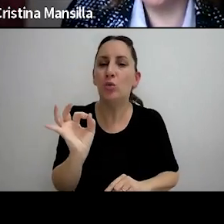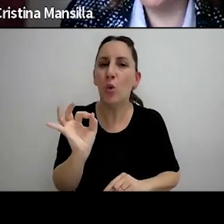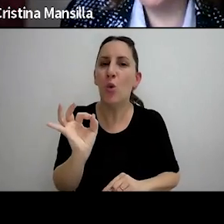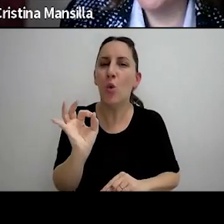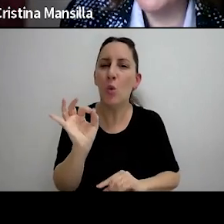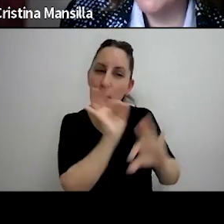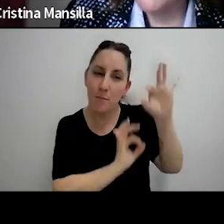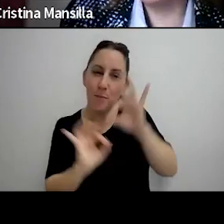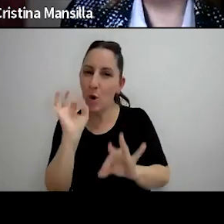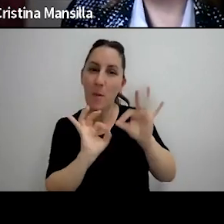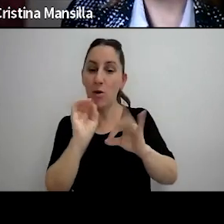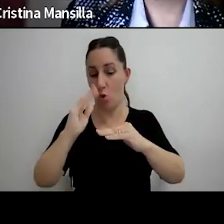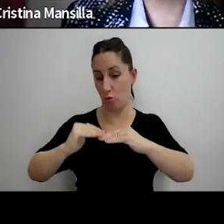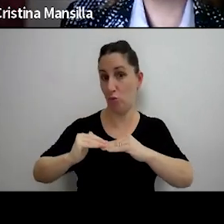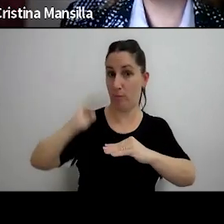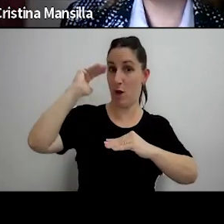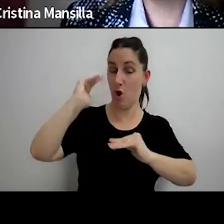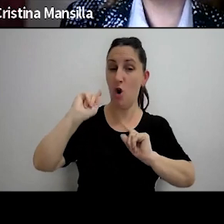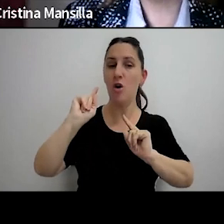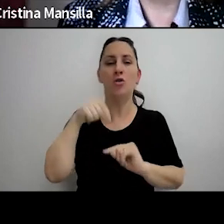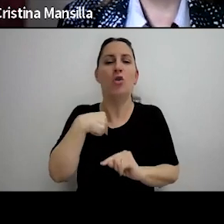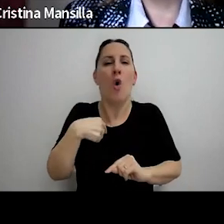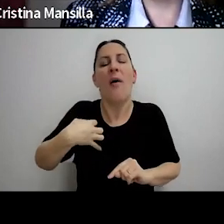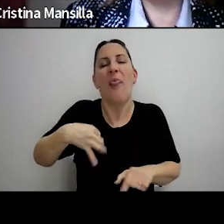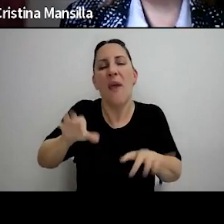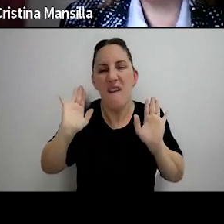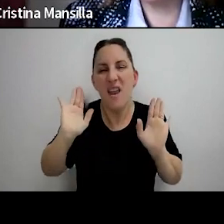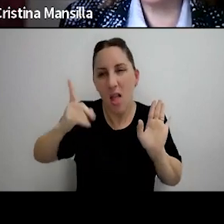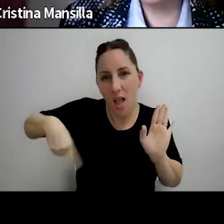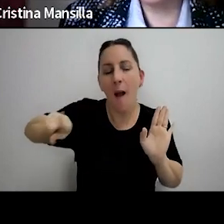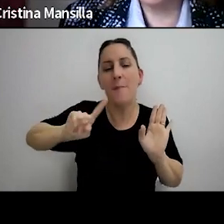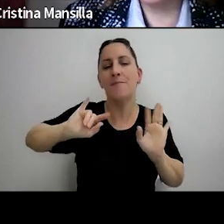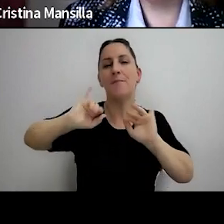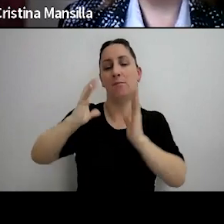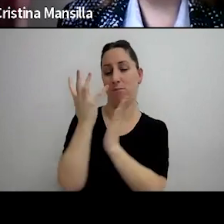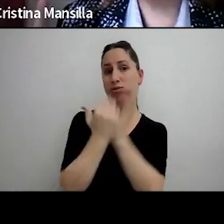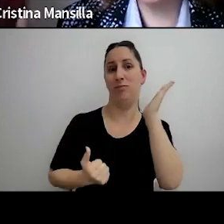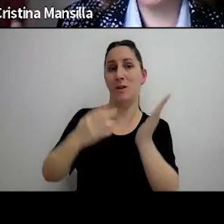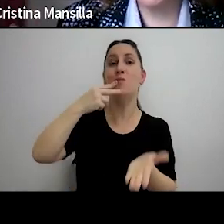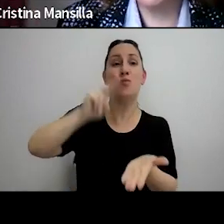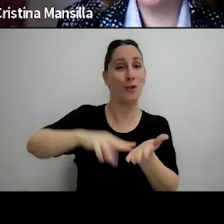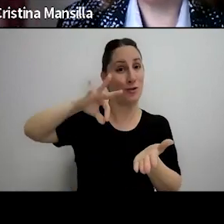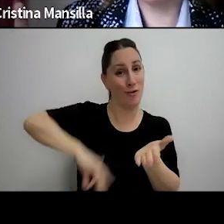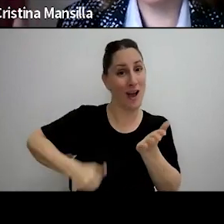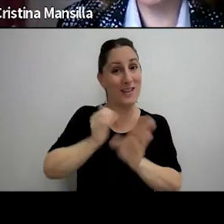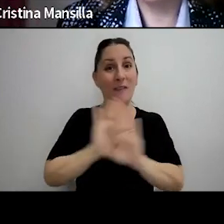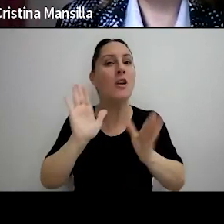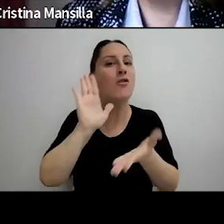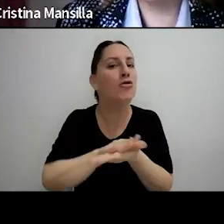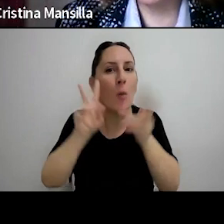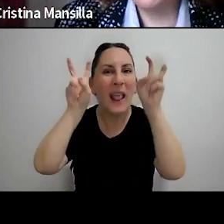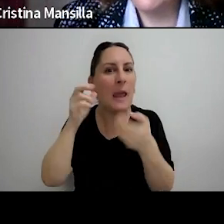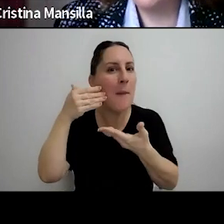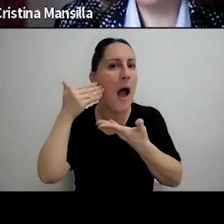este importe o uno superior me tendrían que dejar de retener ganancias sobre el aguinaldo ¿por qué?